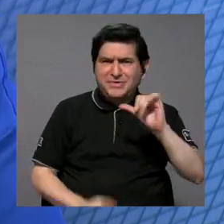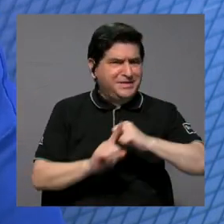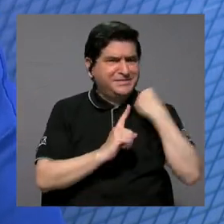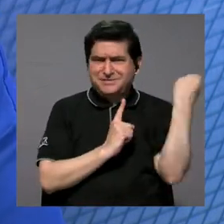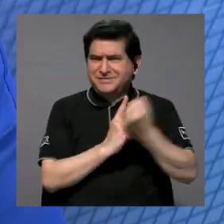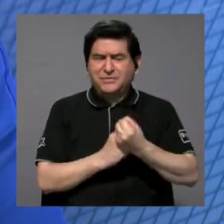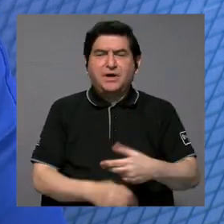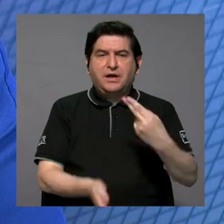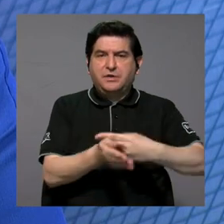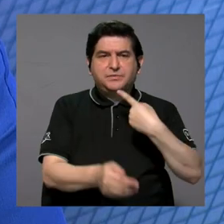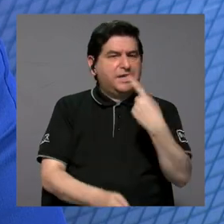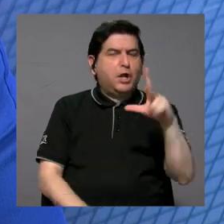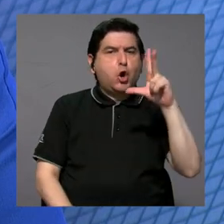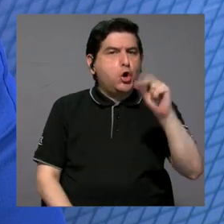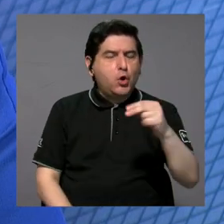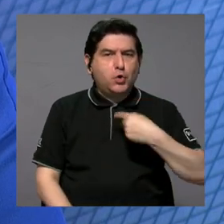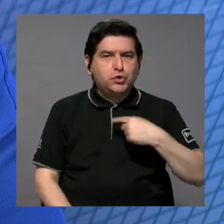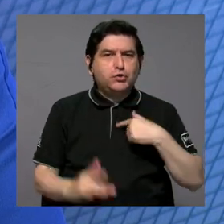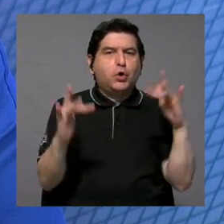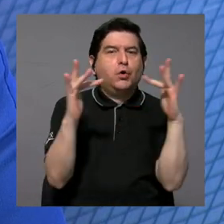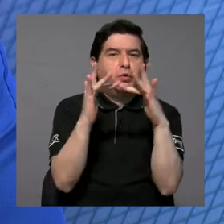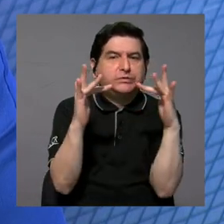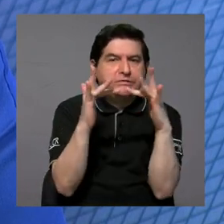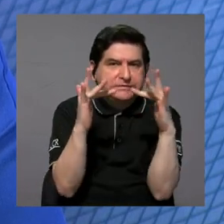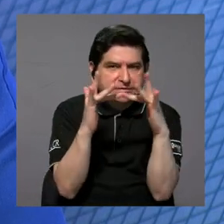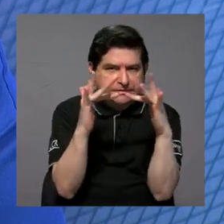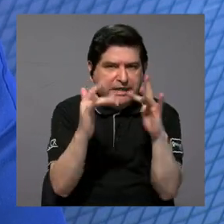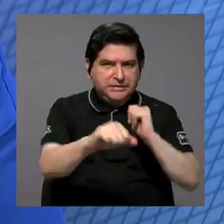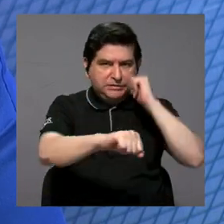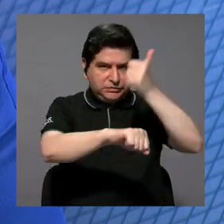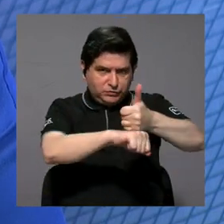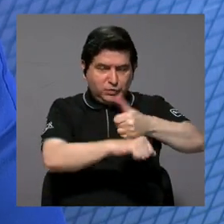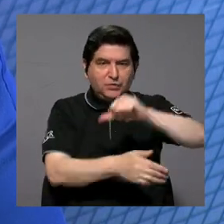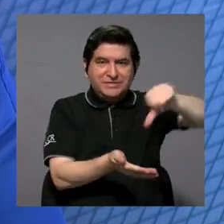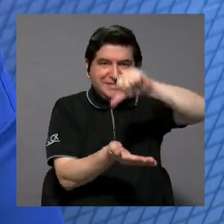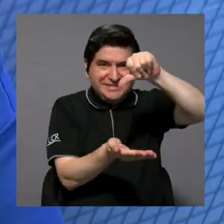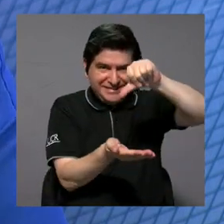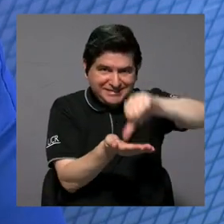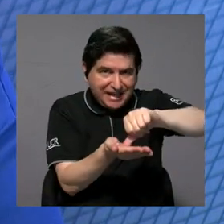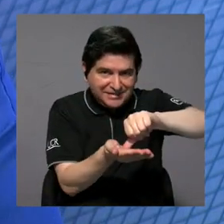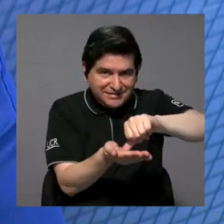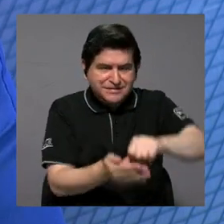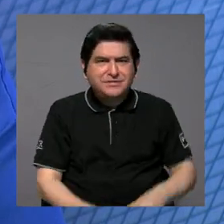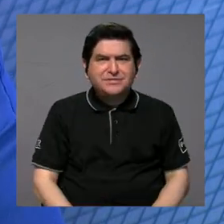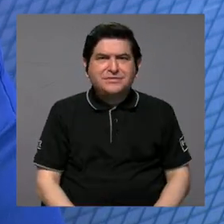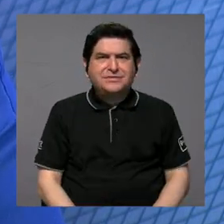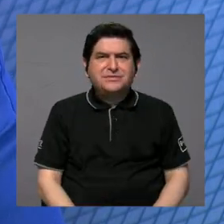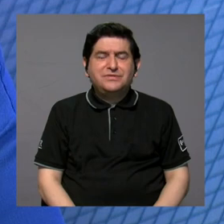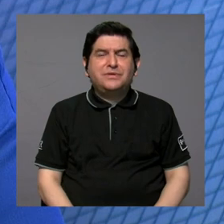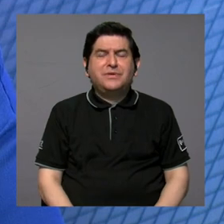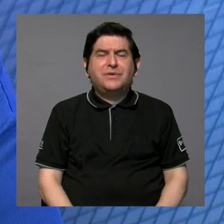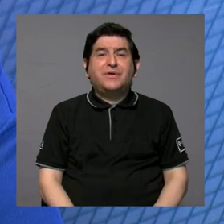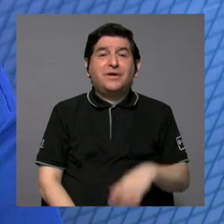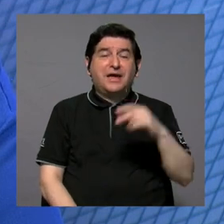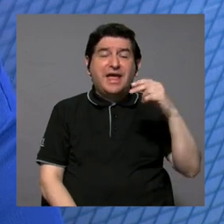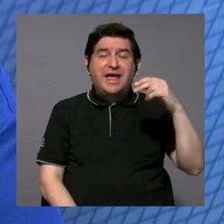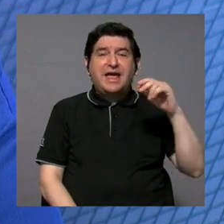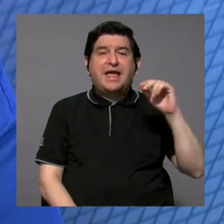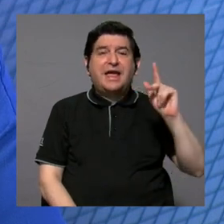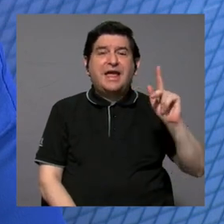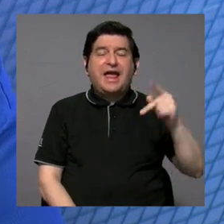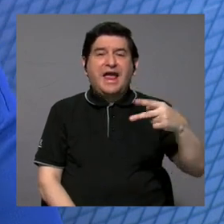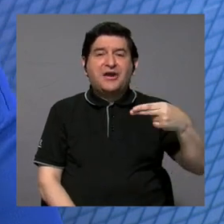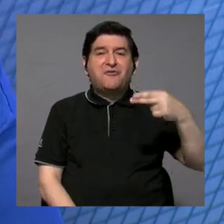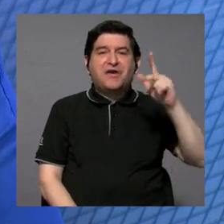hospital nos dijo, no, yo los conecto, los pongo ustedes en conexión con el centro más prestigioso del mundo, el Henry Kemp Center,